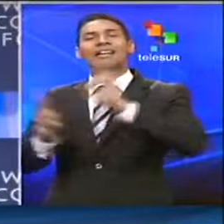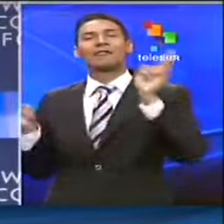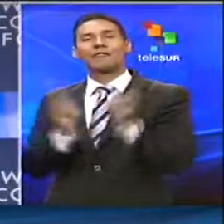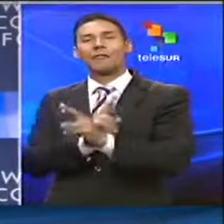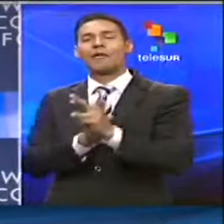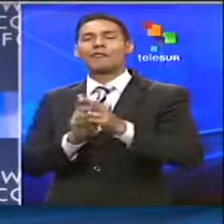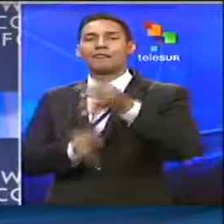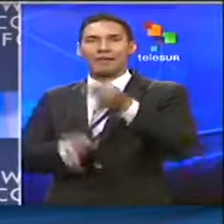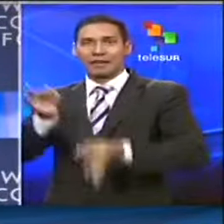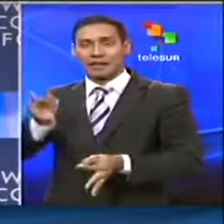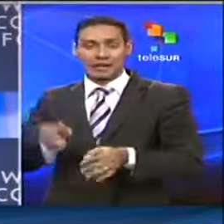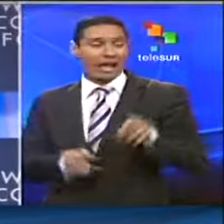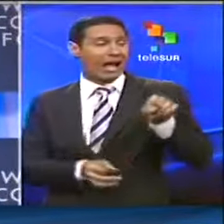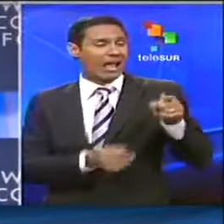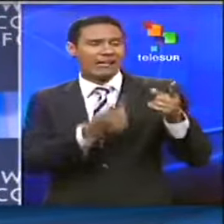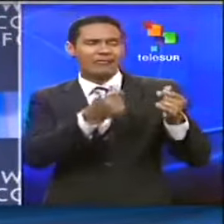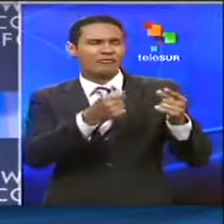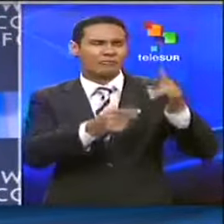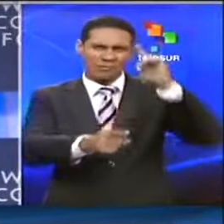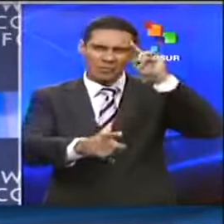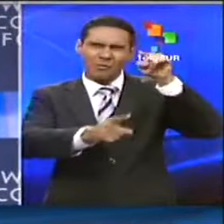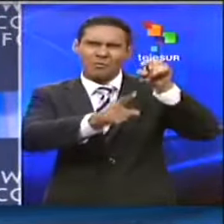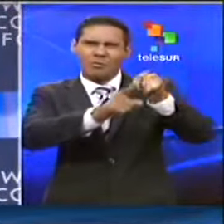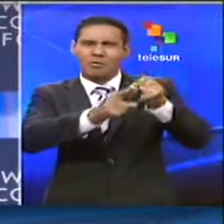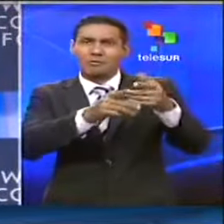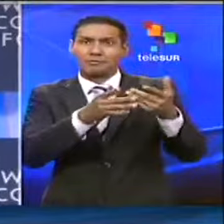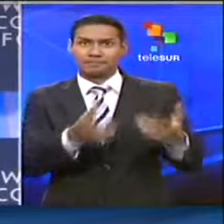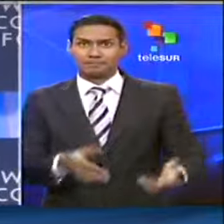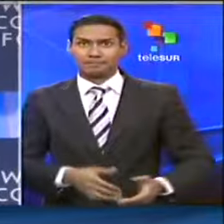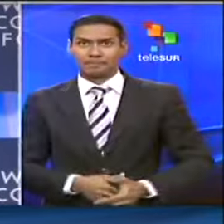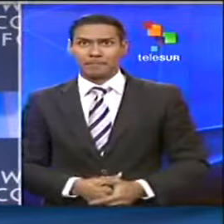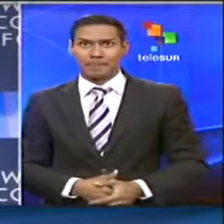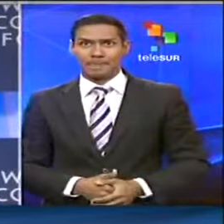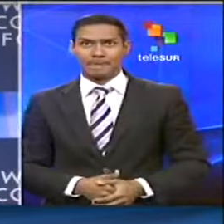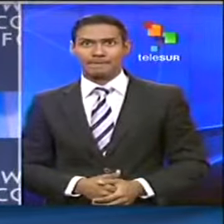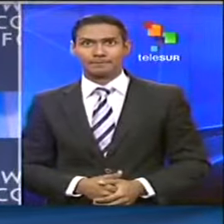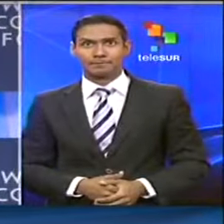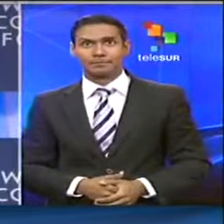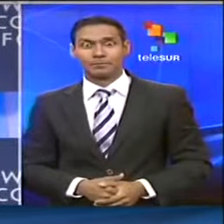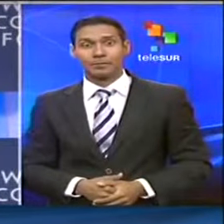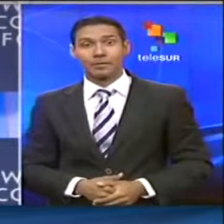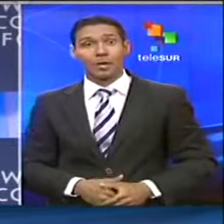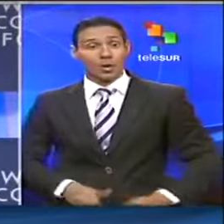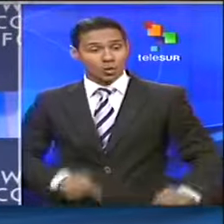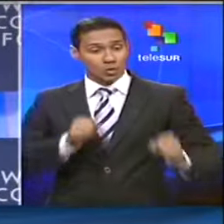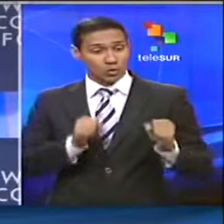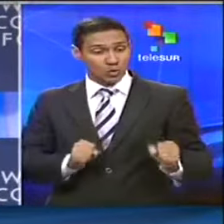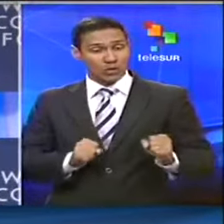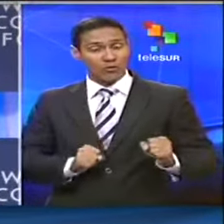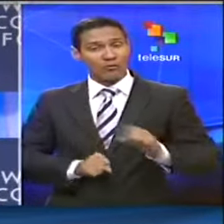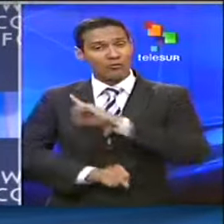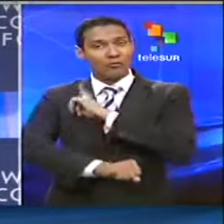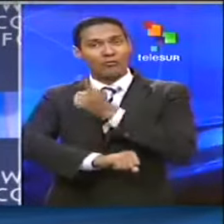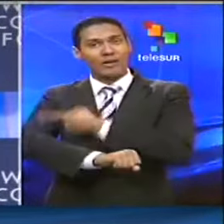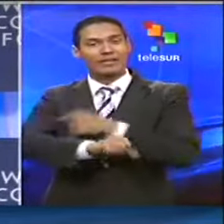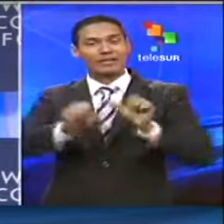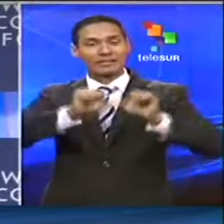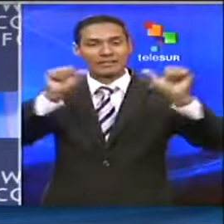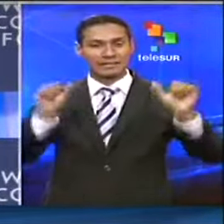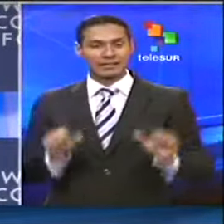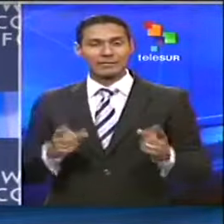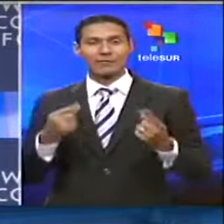financiera tiene por propósito al sólido y robusto sistema financiero mexicano